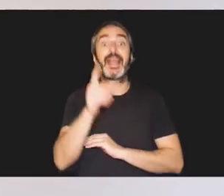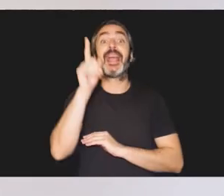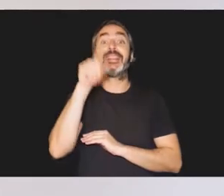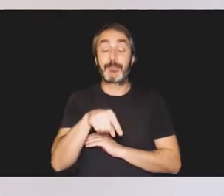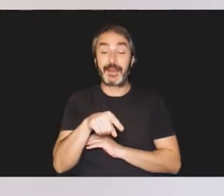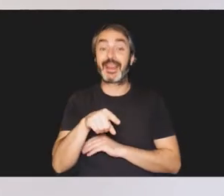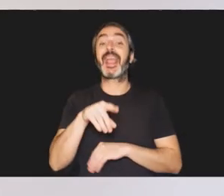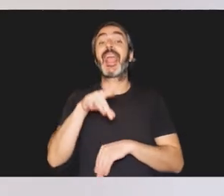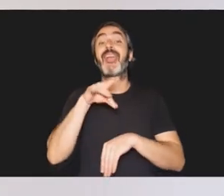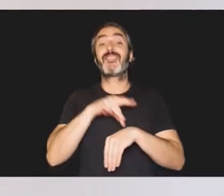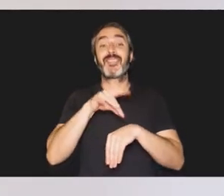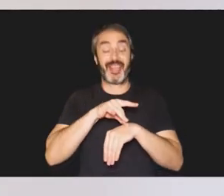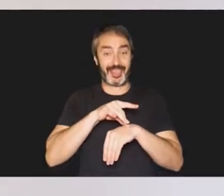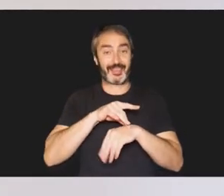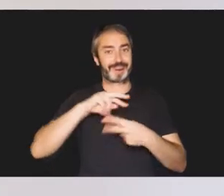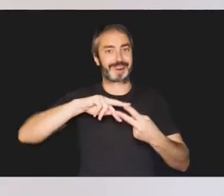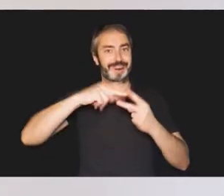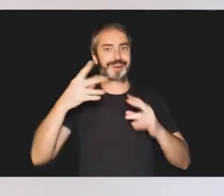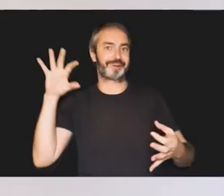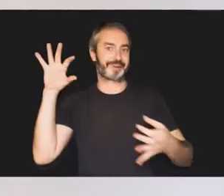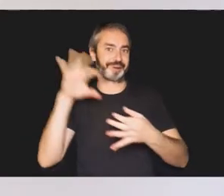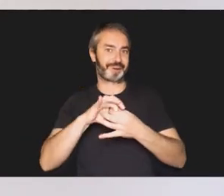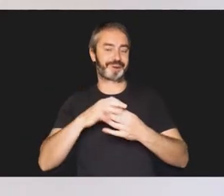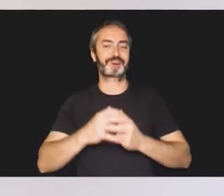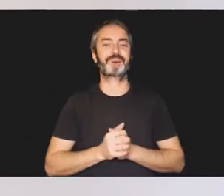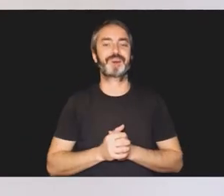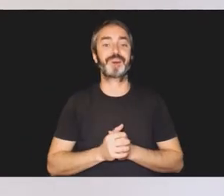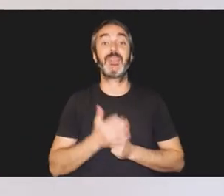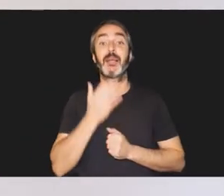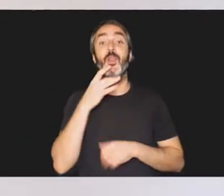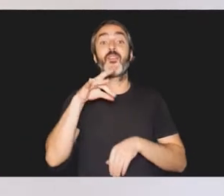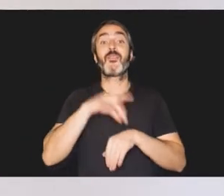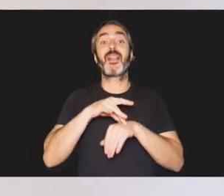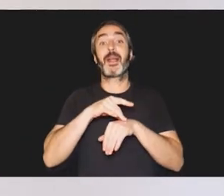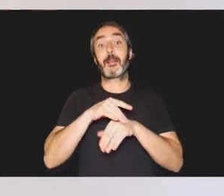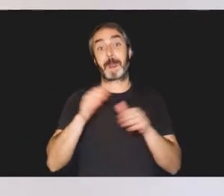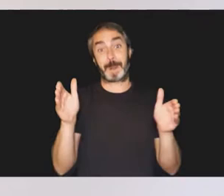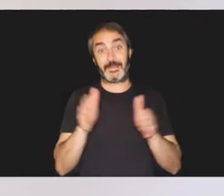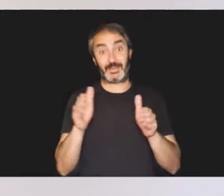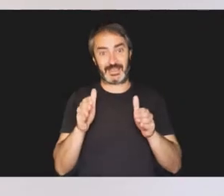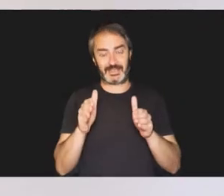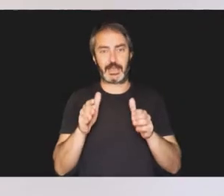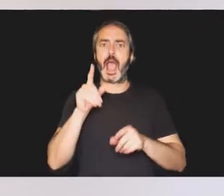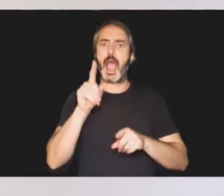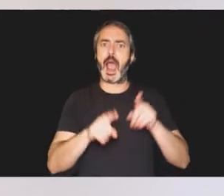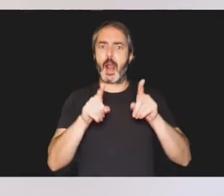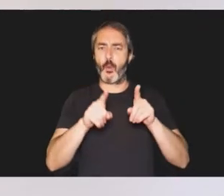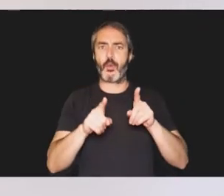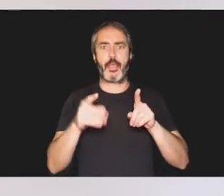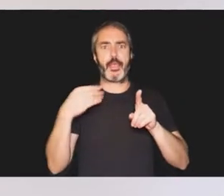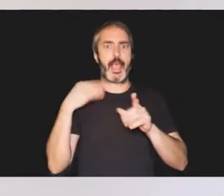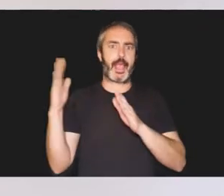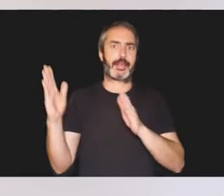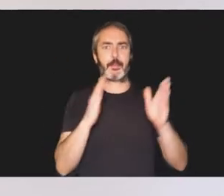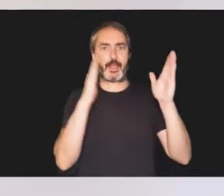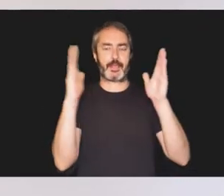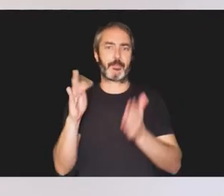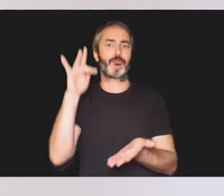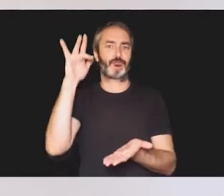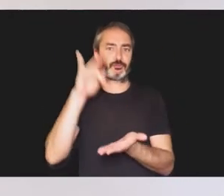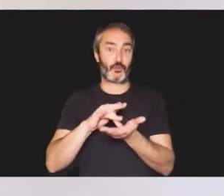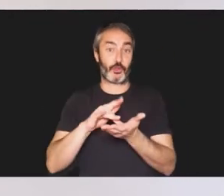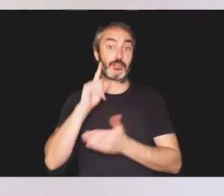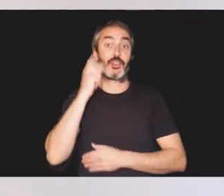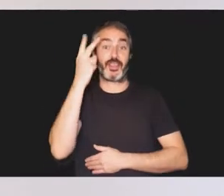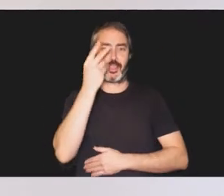también están las enfermedades con base genética. En el caso de las enfermedades minoritarias, algunas se manifiestan en esta etapa, dando lugar